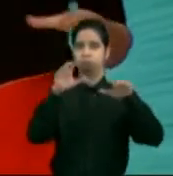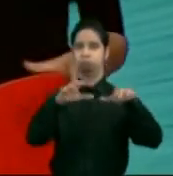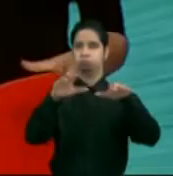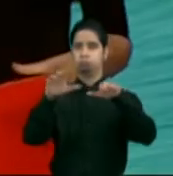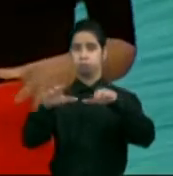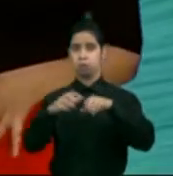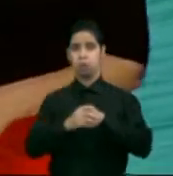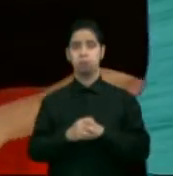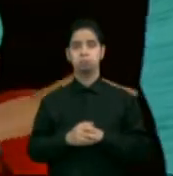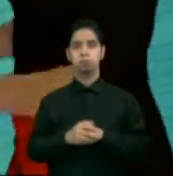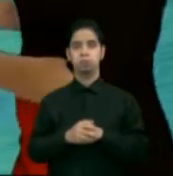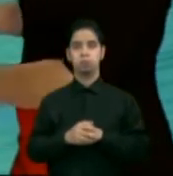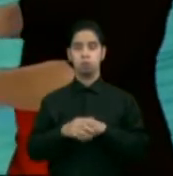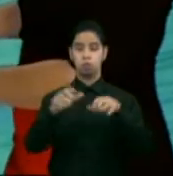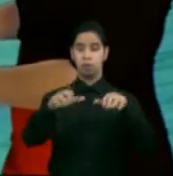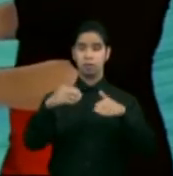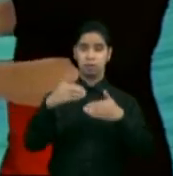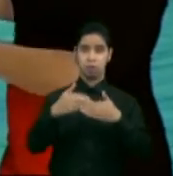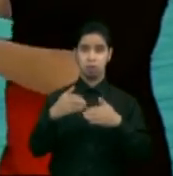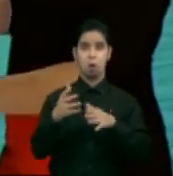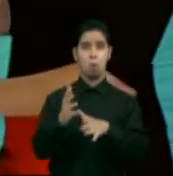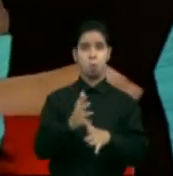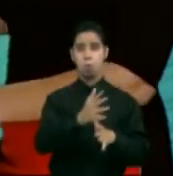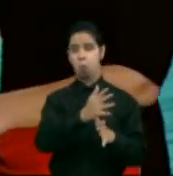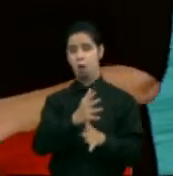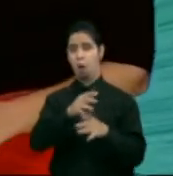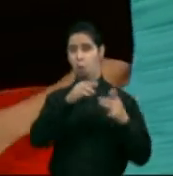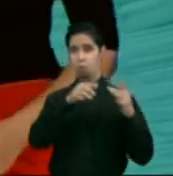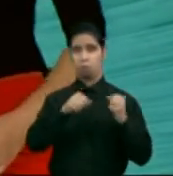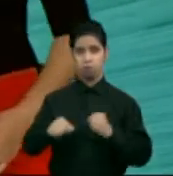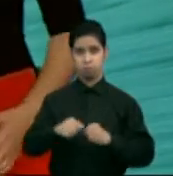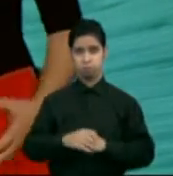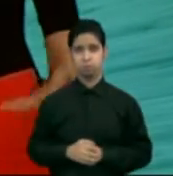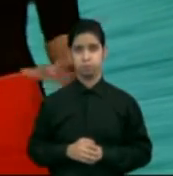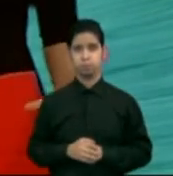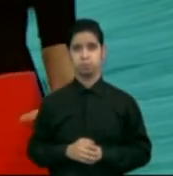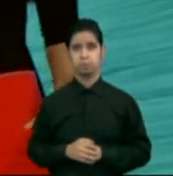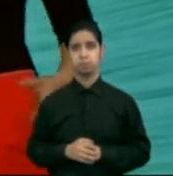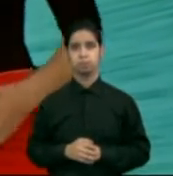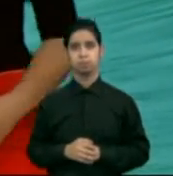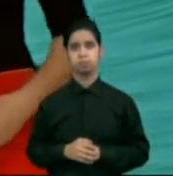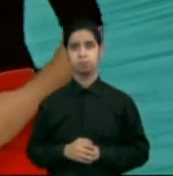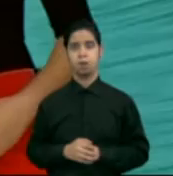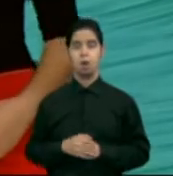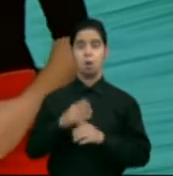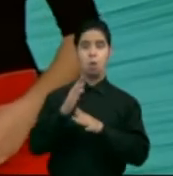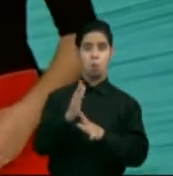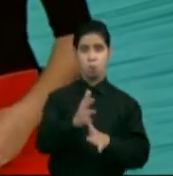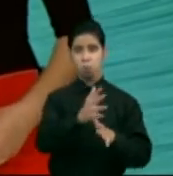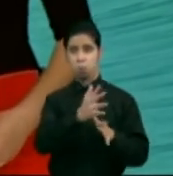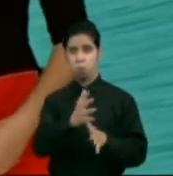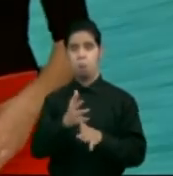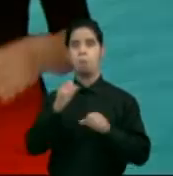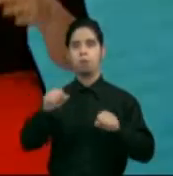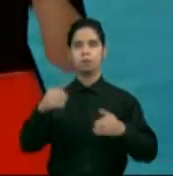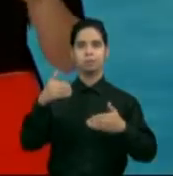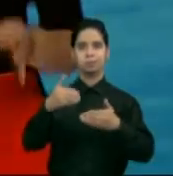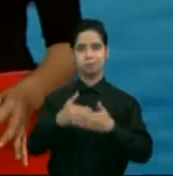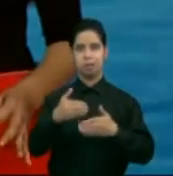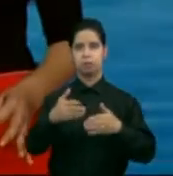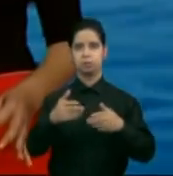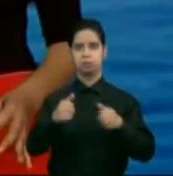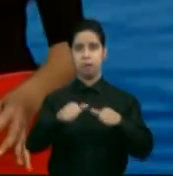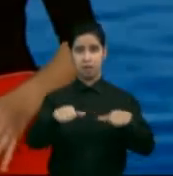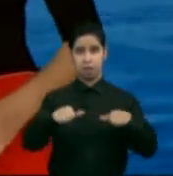con la ayuda del viento ya que sopla muy fuerte. El viento fuerte no solamente permitirá que lleguen aguaceros dispersos a la zona local, también